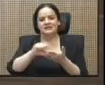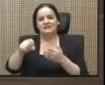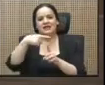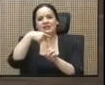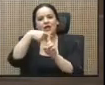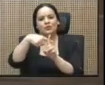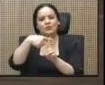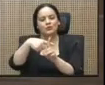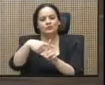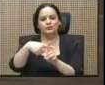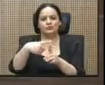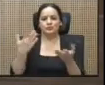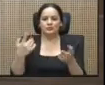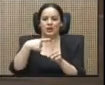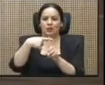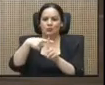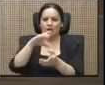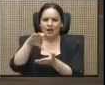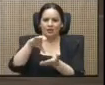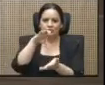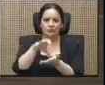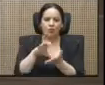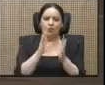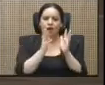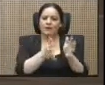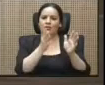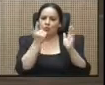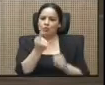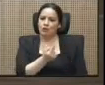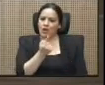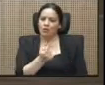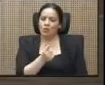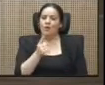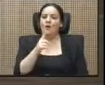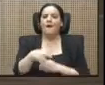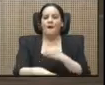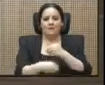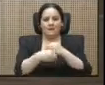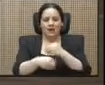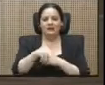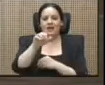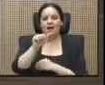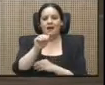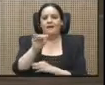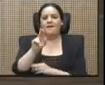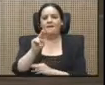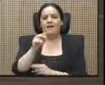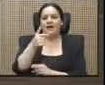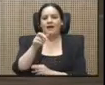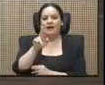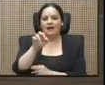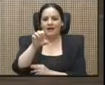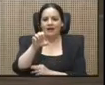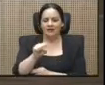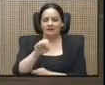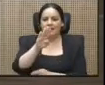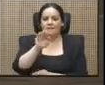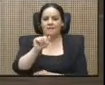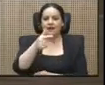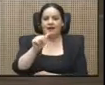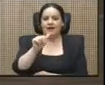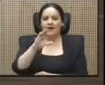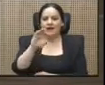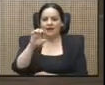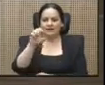tan abandonado? Y reitero también, Avangares, Bagaces. Bueno, es sencillamente porque